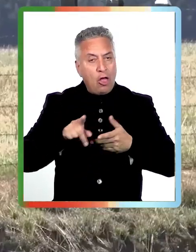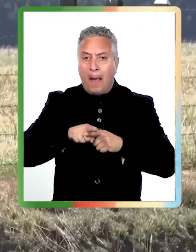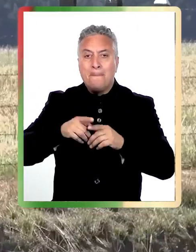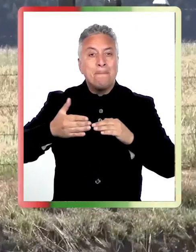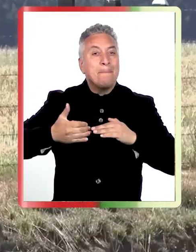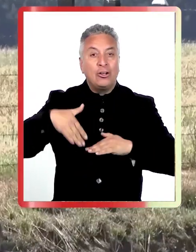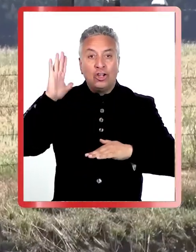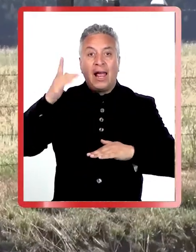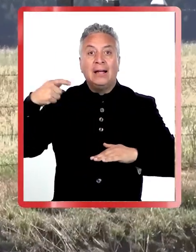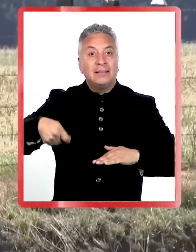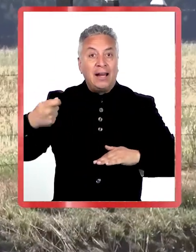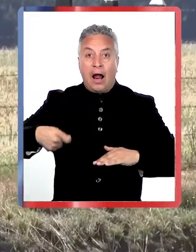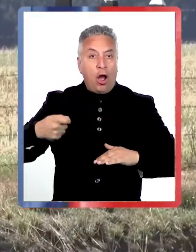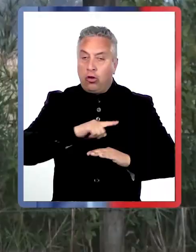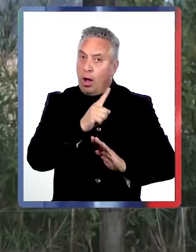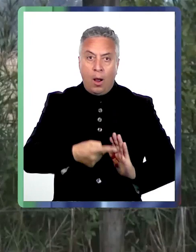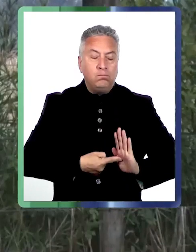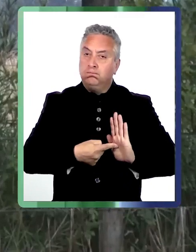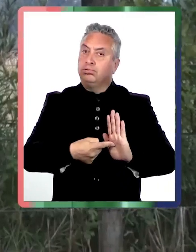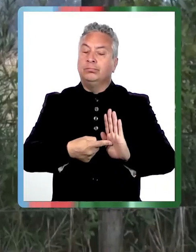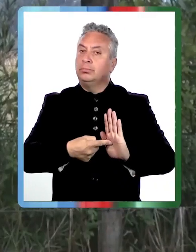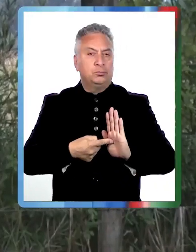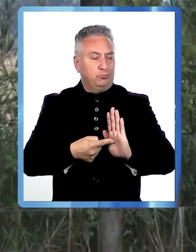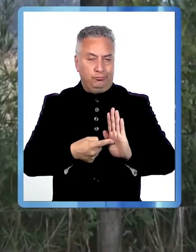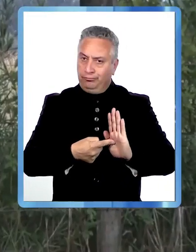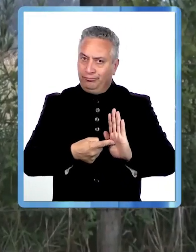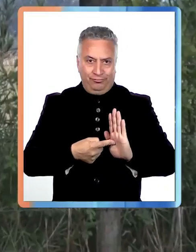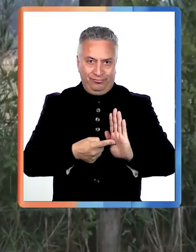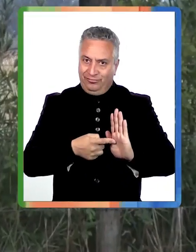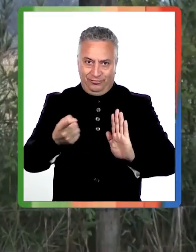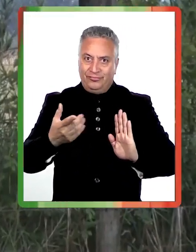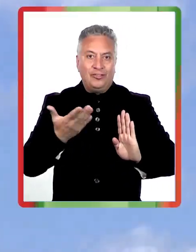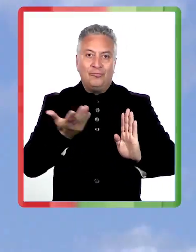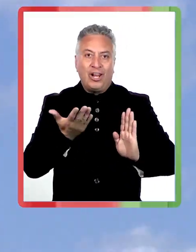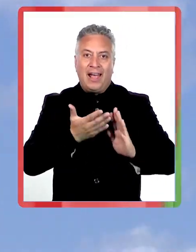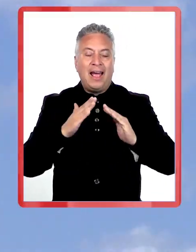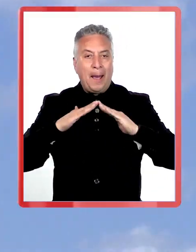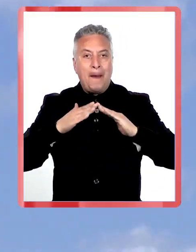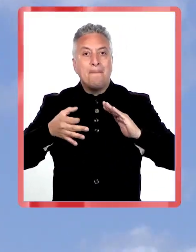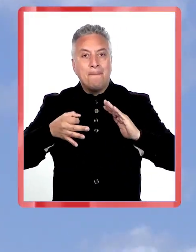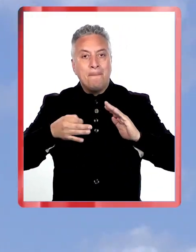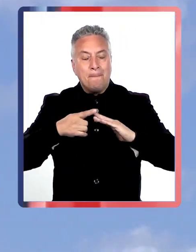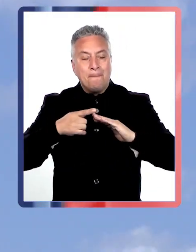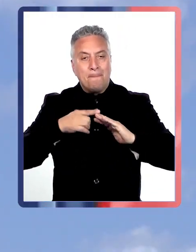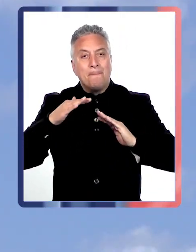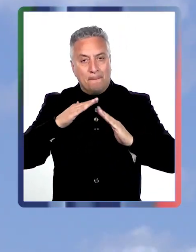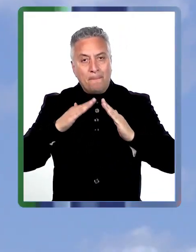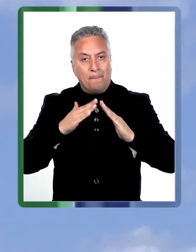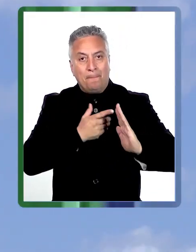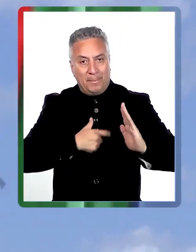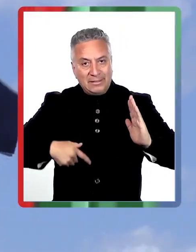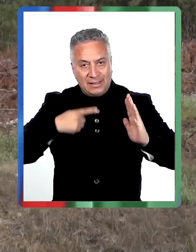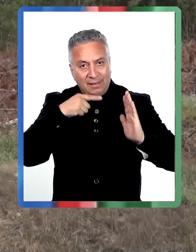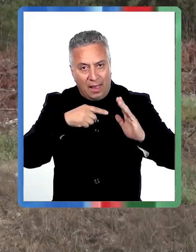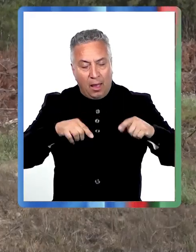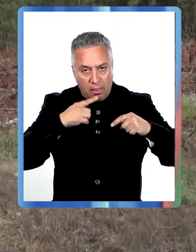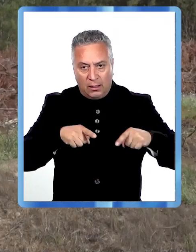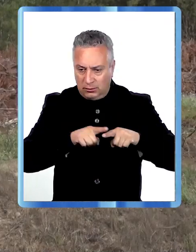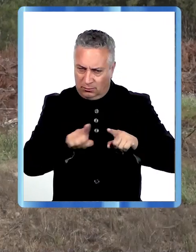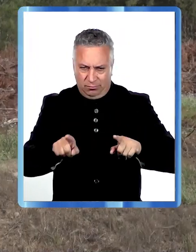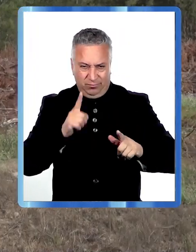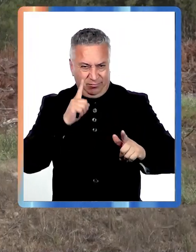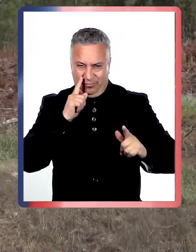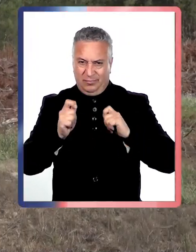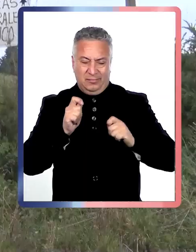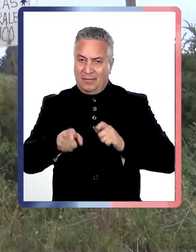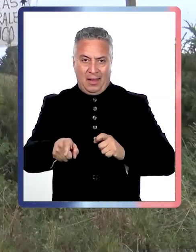promulgada. Para el Ejecutivo, la flagrancia permanente y la legítima defensa privilegiada es un riesgo grave respecto